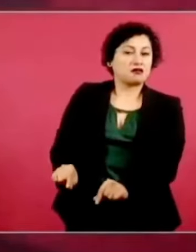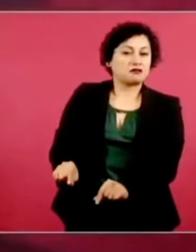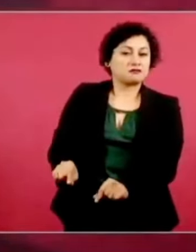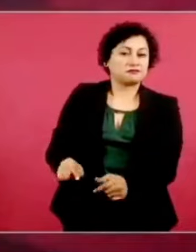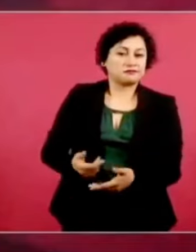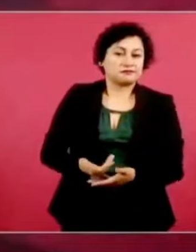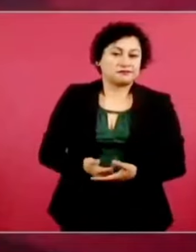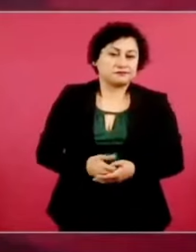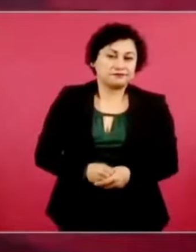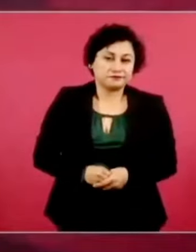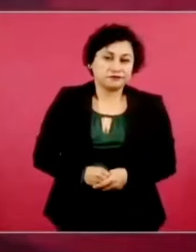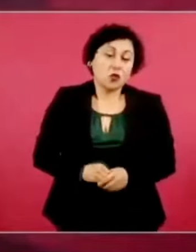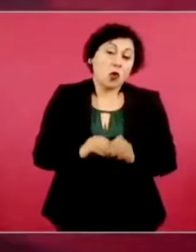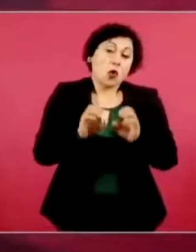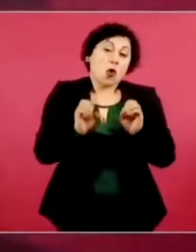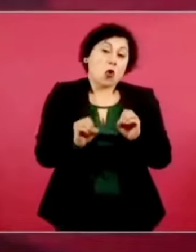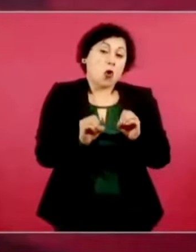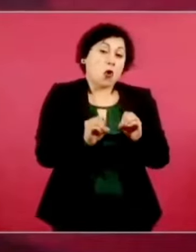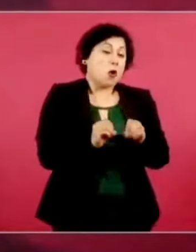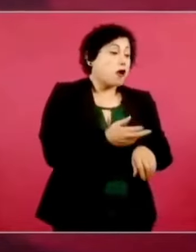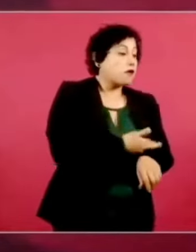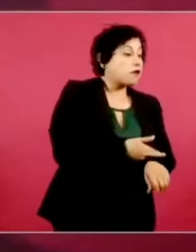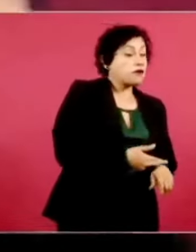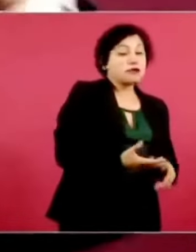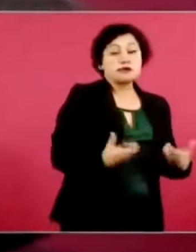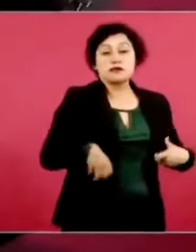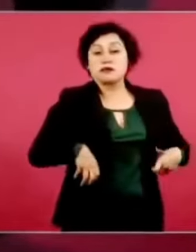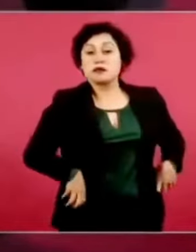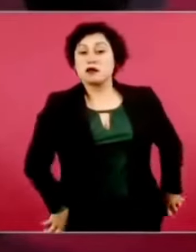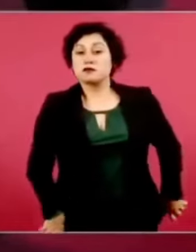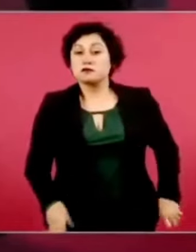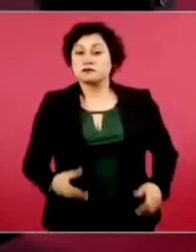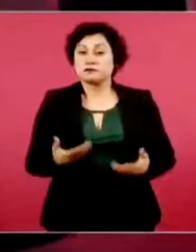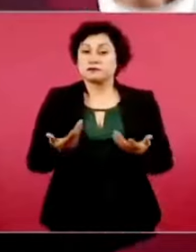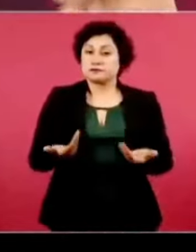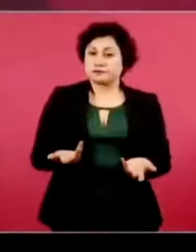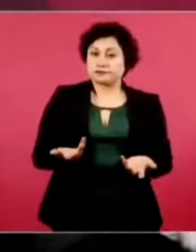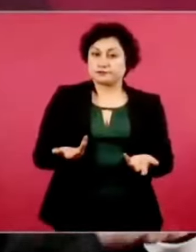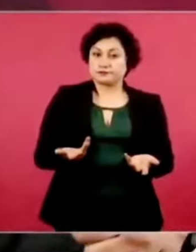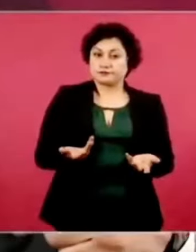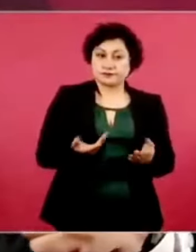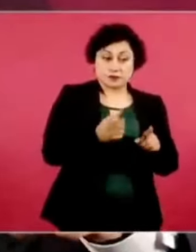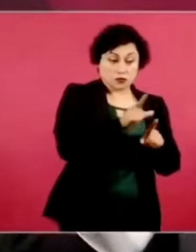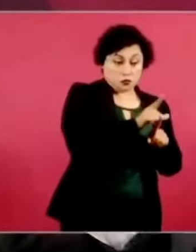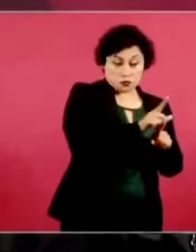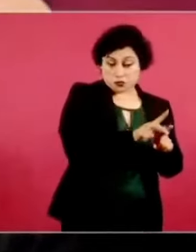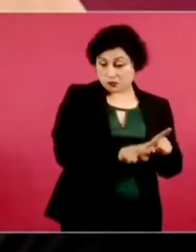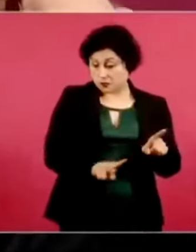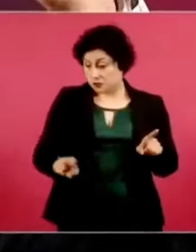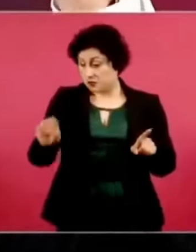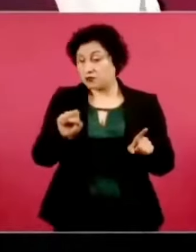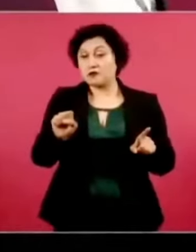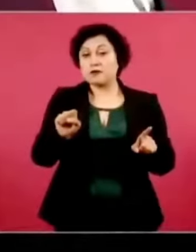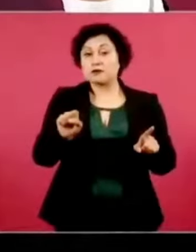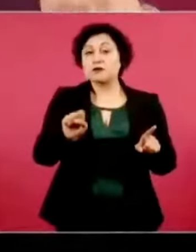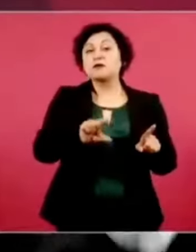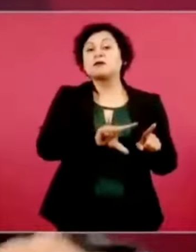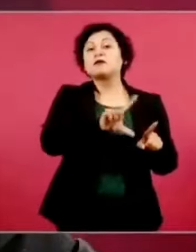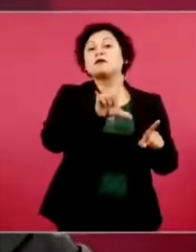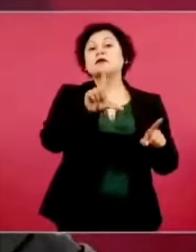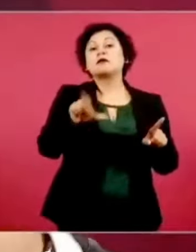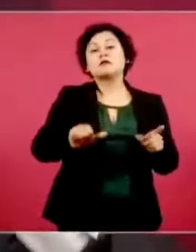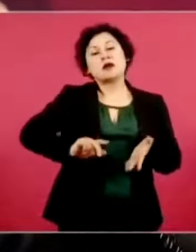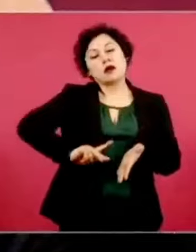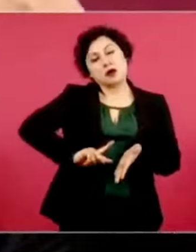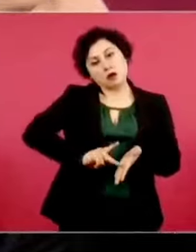o a robar. Pero se va el próximo domingo y se vuelve a dejar el marcador en cero.